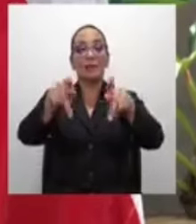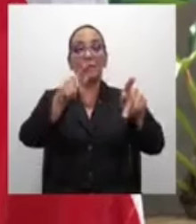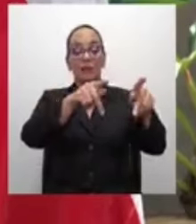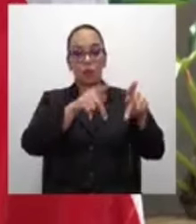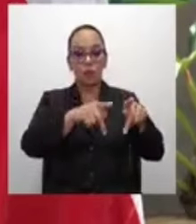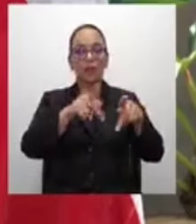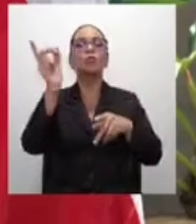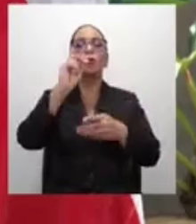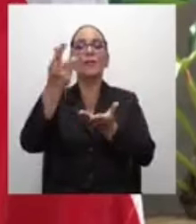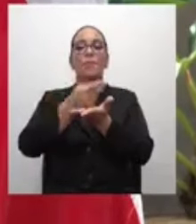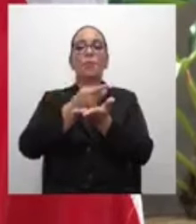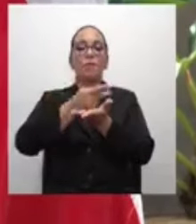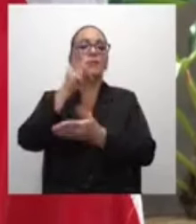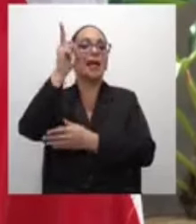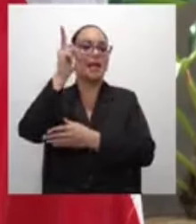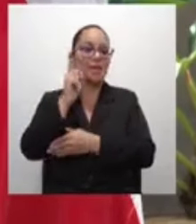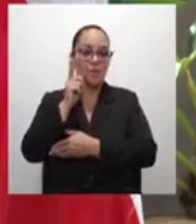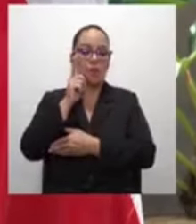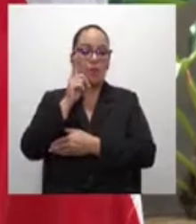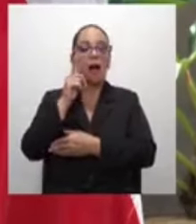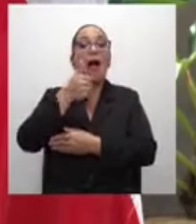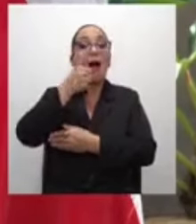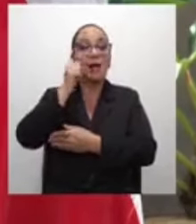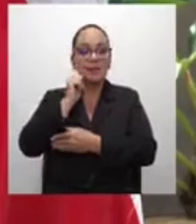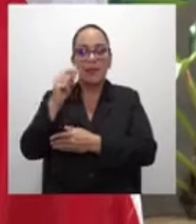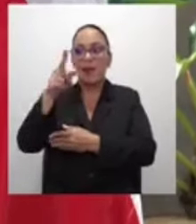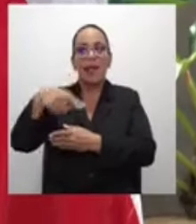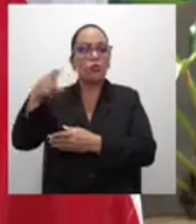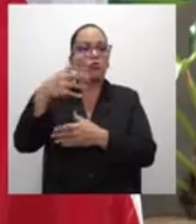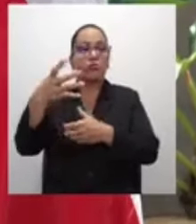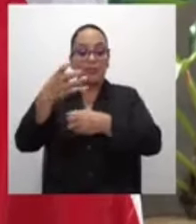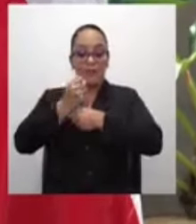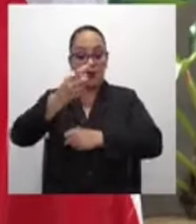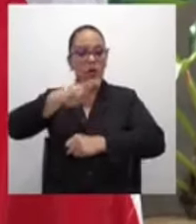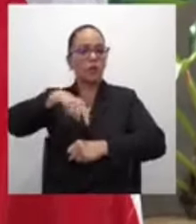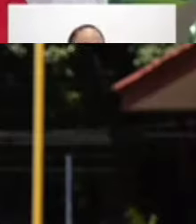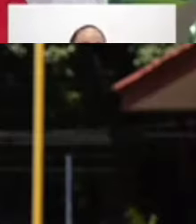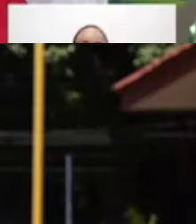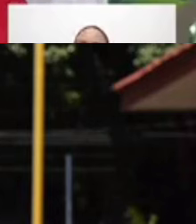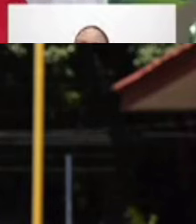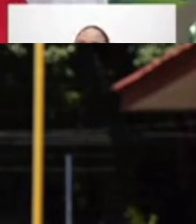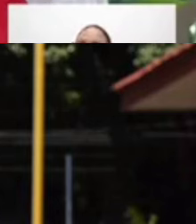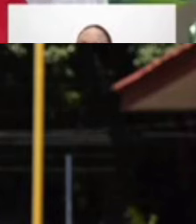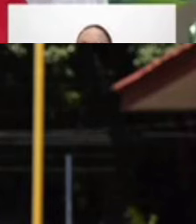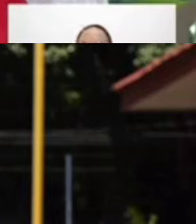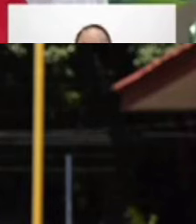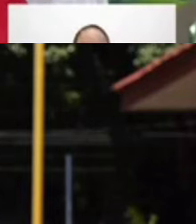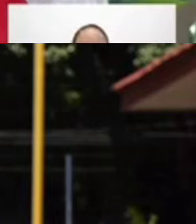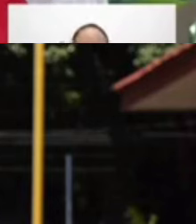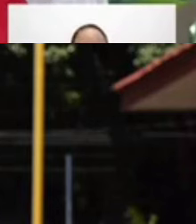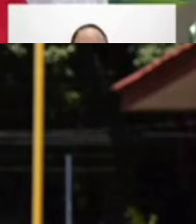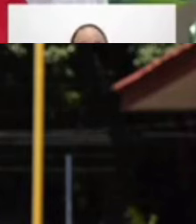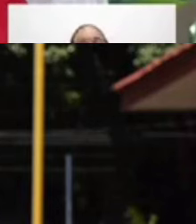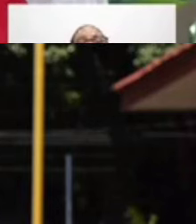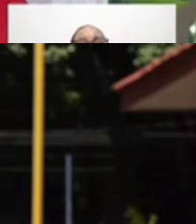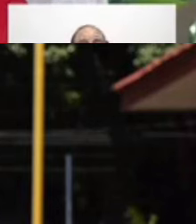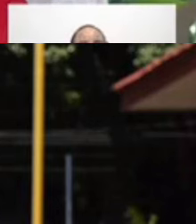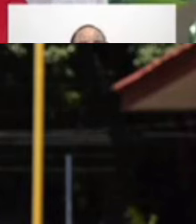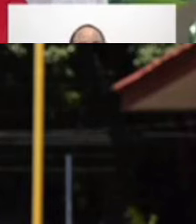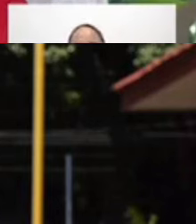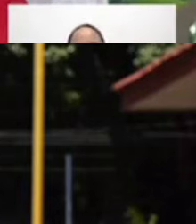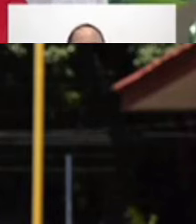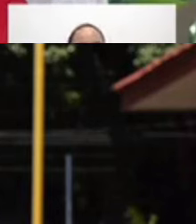Limón, que ayer nos dieron un recibimiento caluroso, entusiasta.